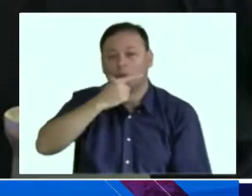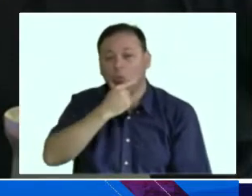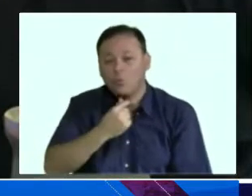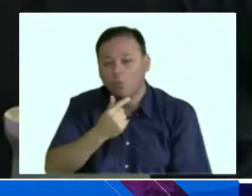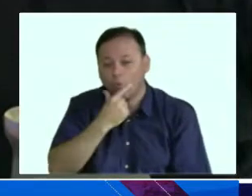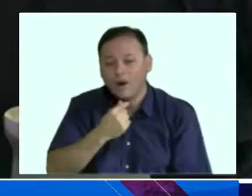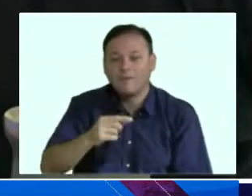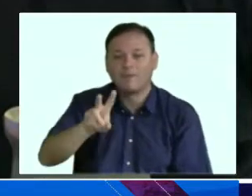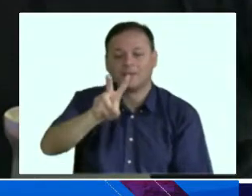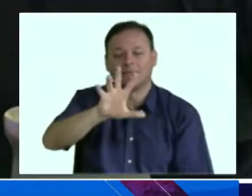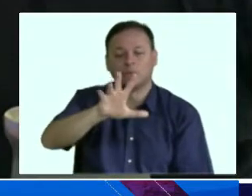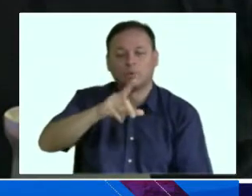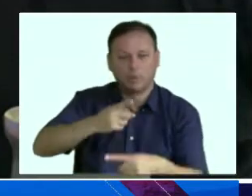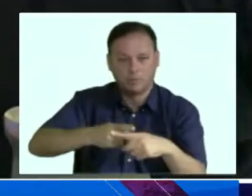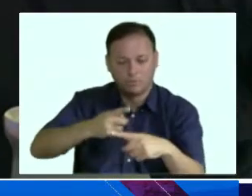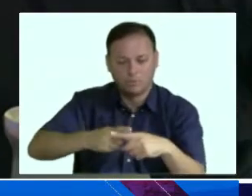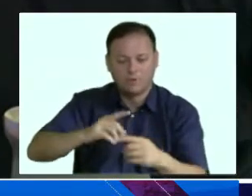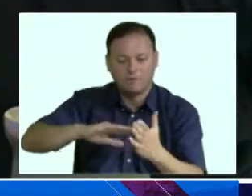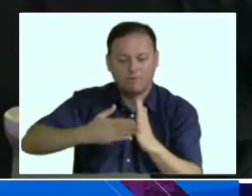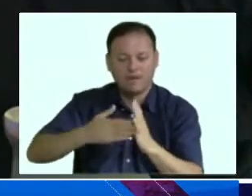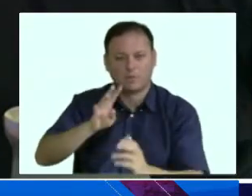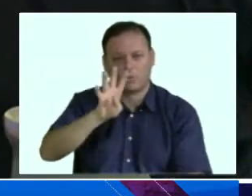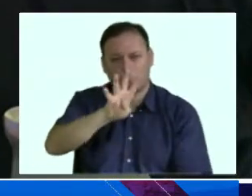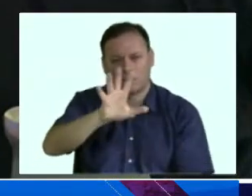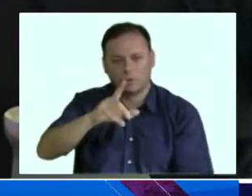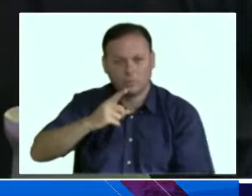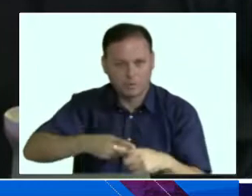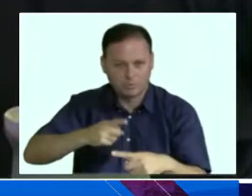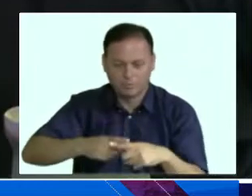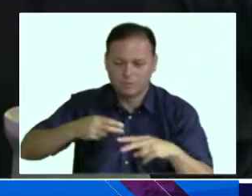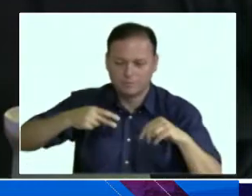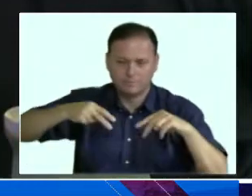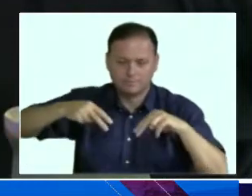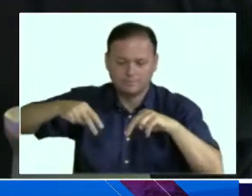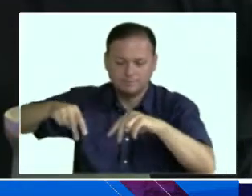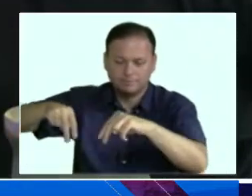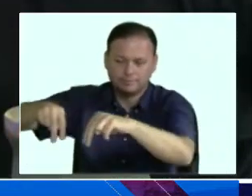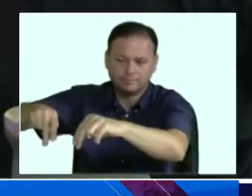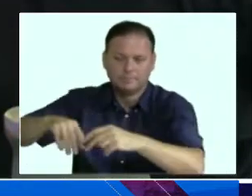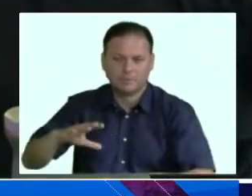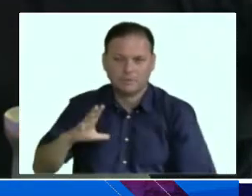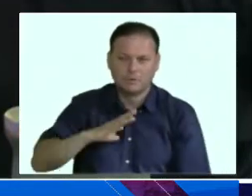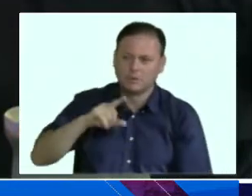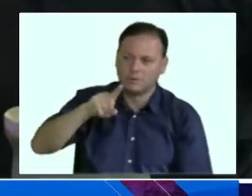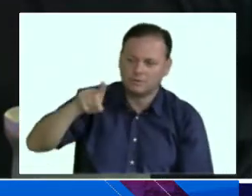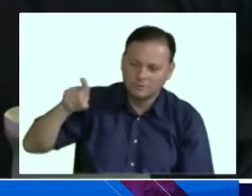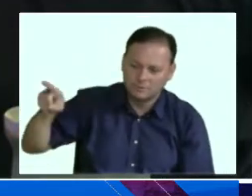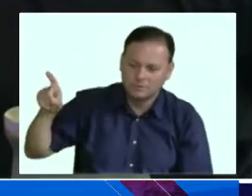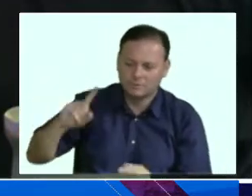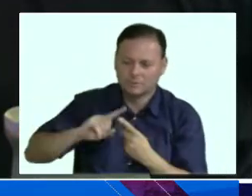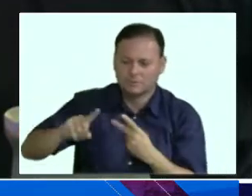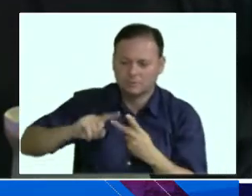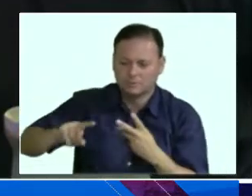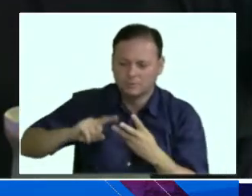minutos aproximadamente, el viernes de 40 a 45 minutos del recorrido. Y al salir tenemos backpodium para sacarse una